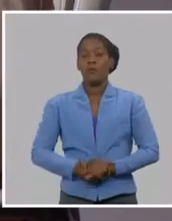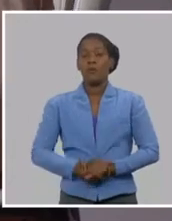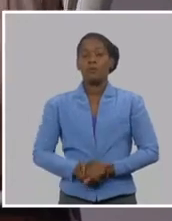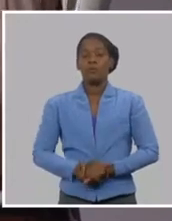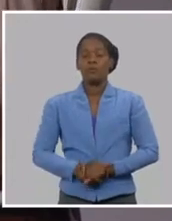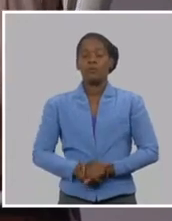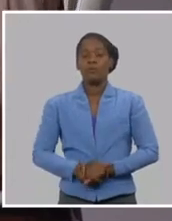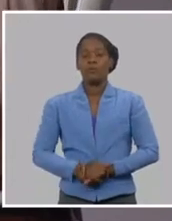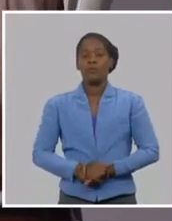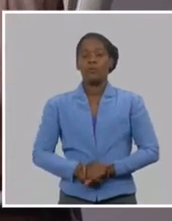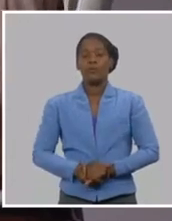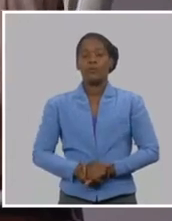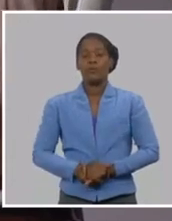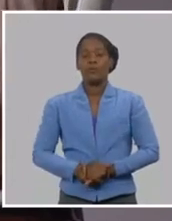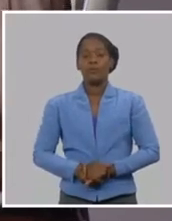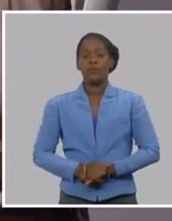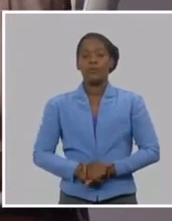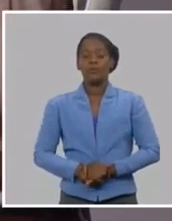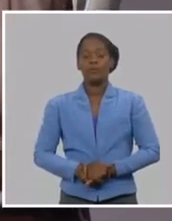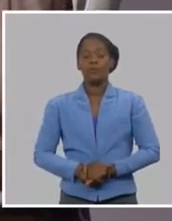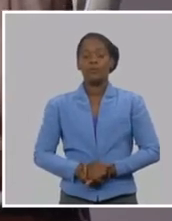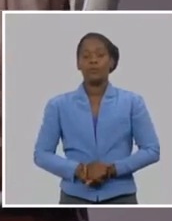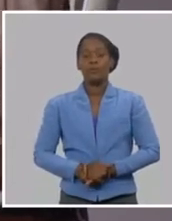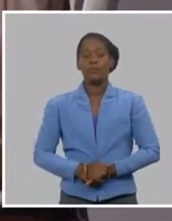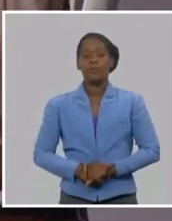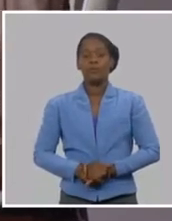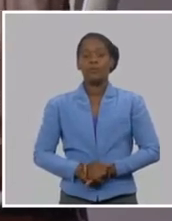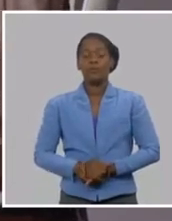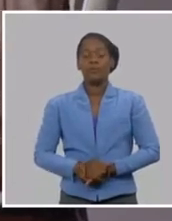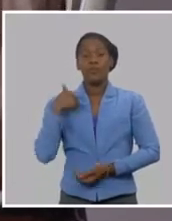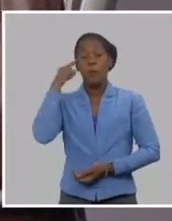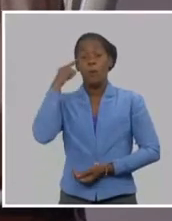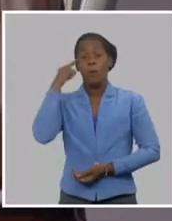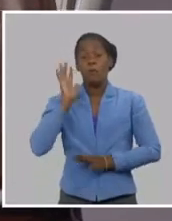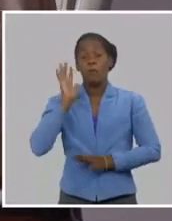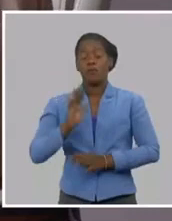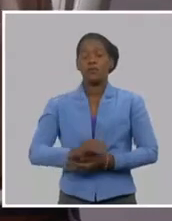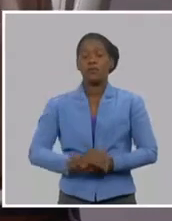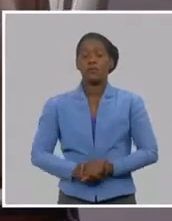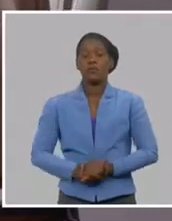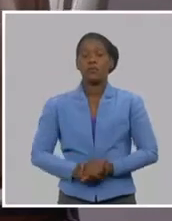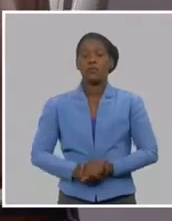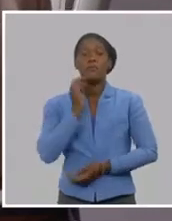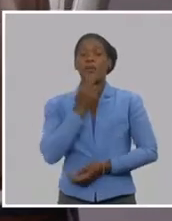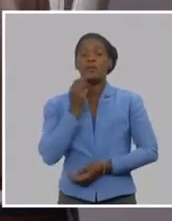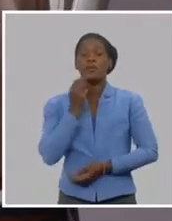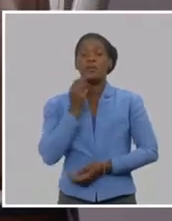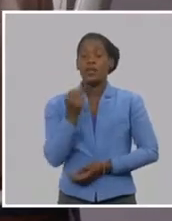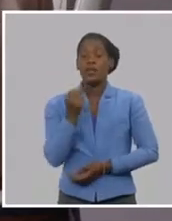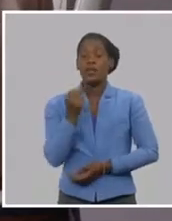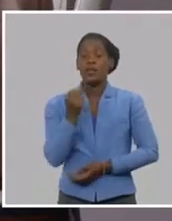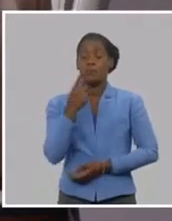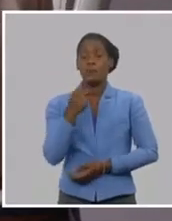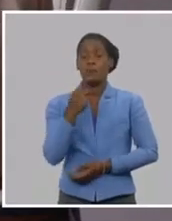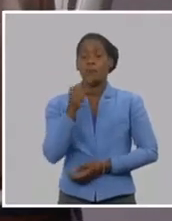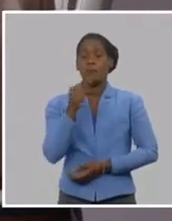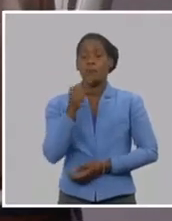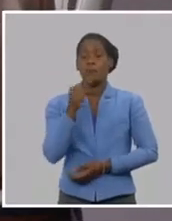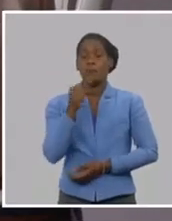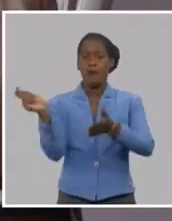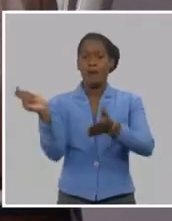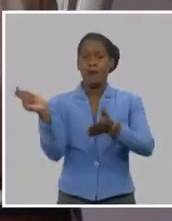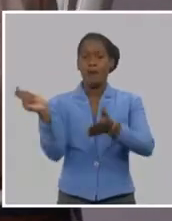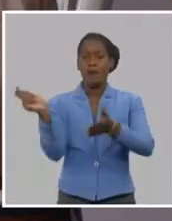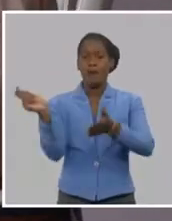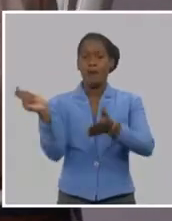lo hace rechazo. yo creo que Martí es un autor, de todos los autores hay ser respetuoso y serio, pero si hay un autor con el que hay que